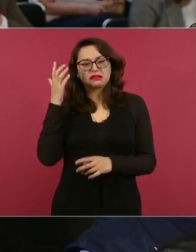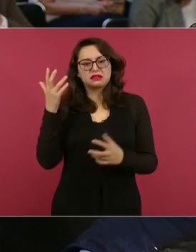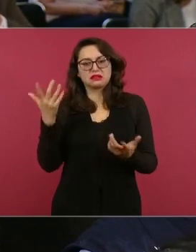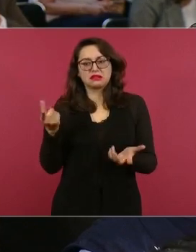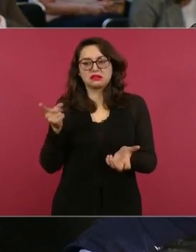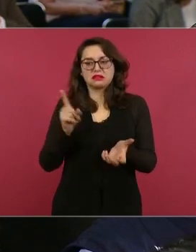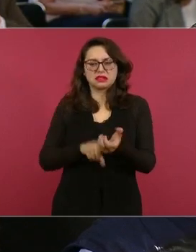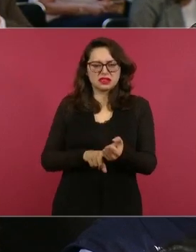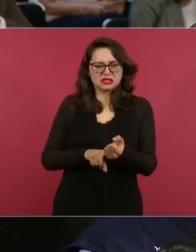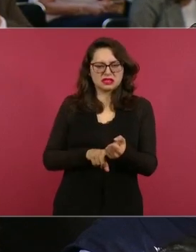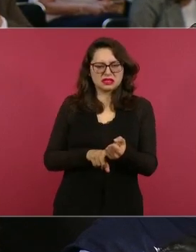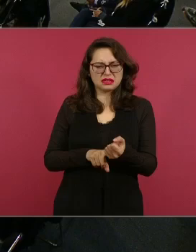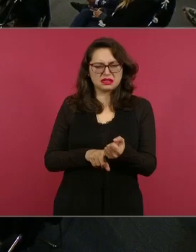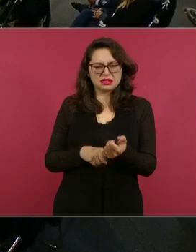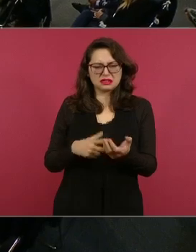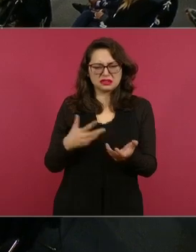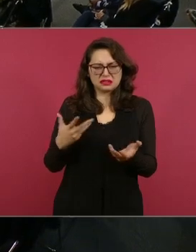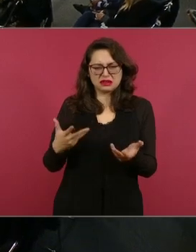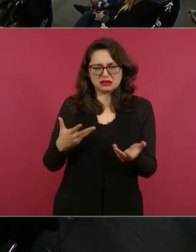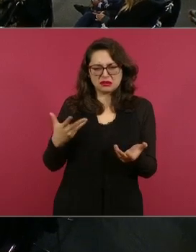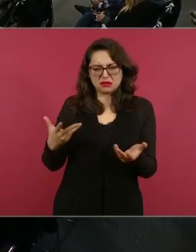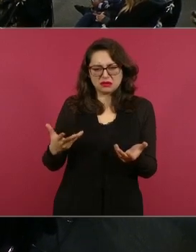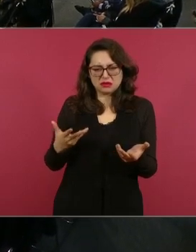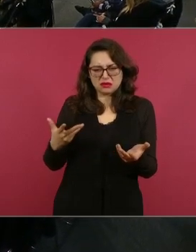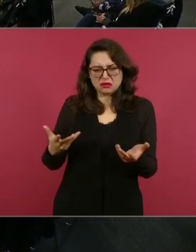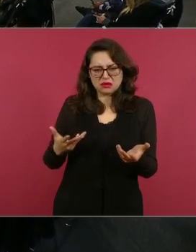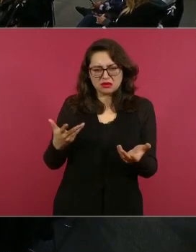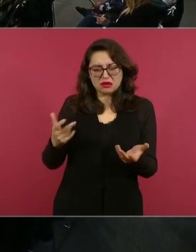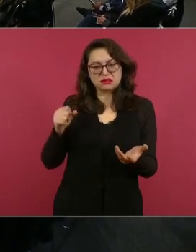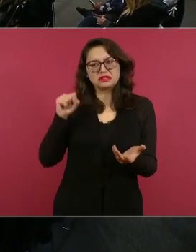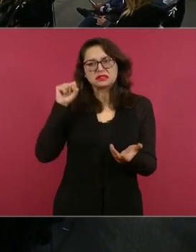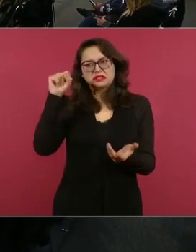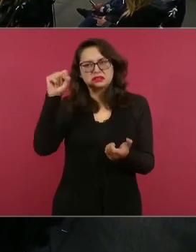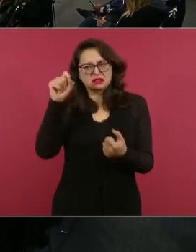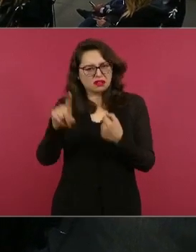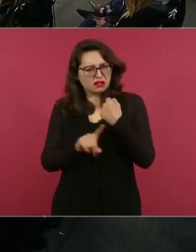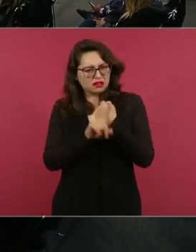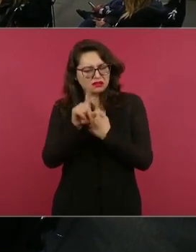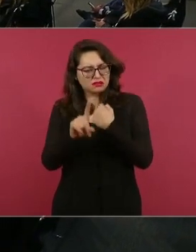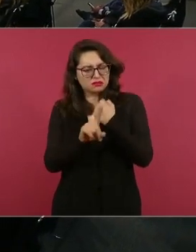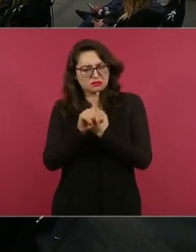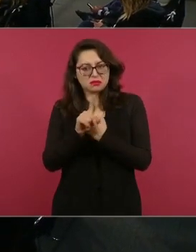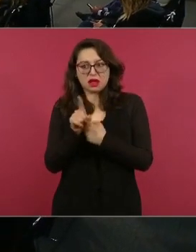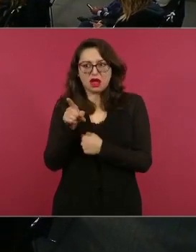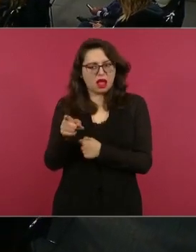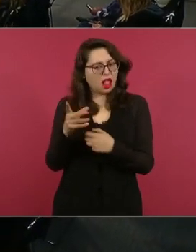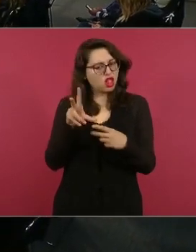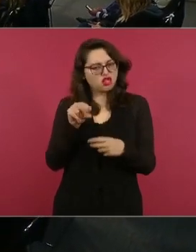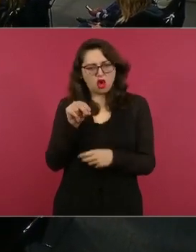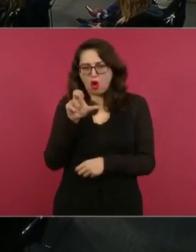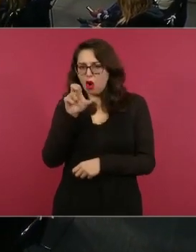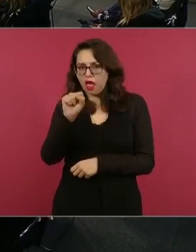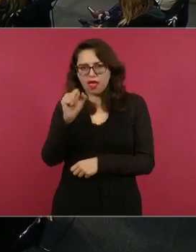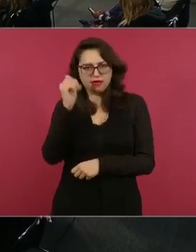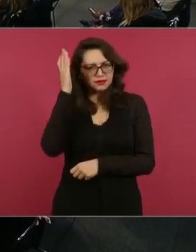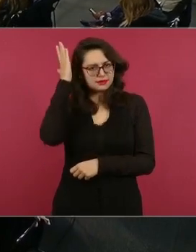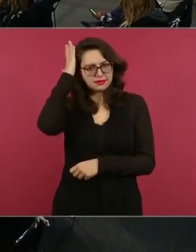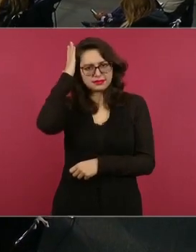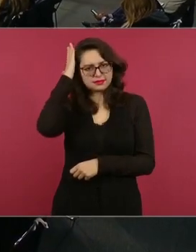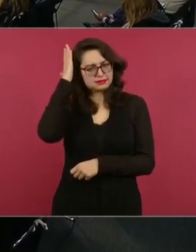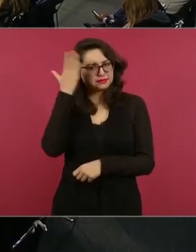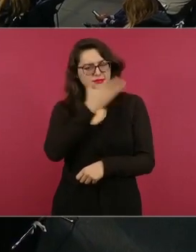conflicto intersindical con usurpación de funciones buscando resuelvan las